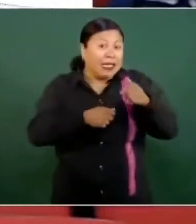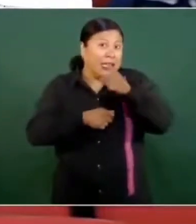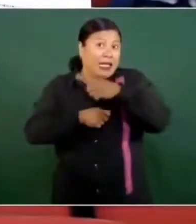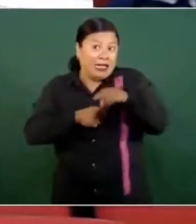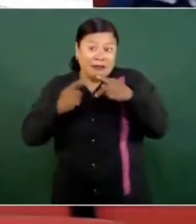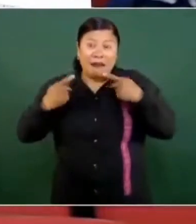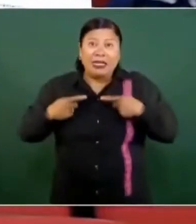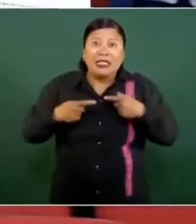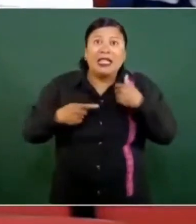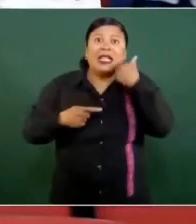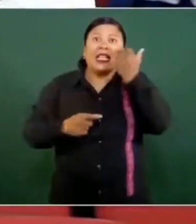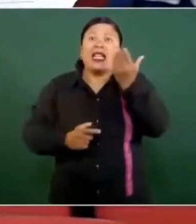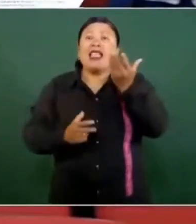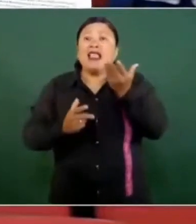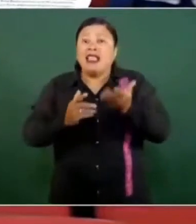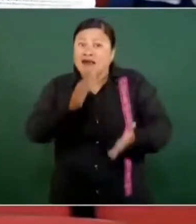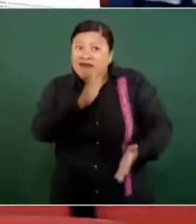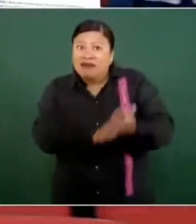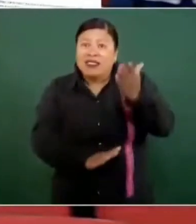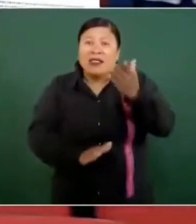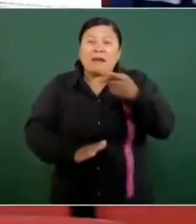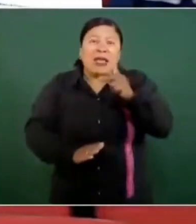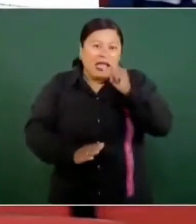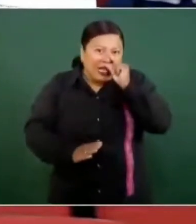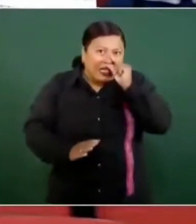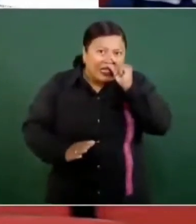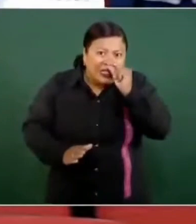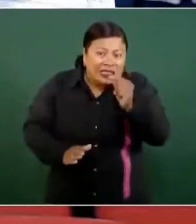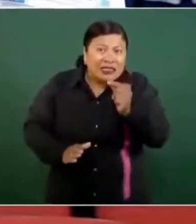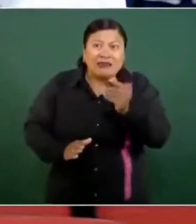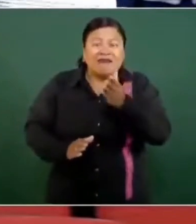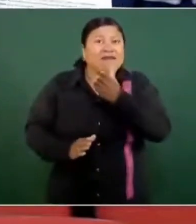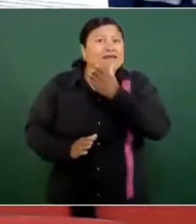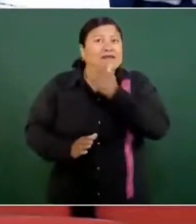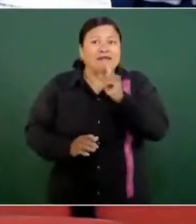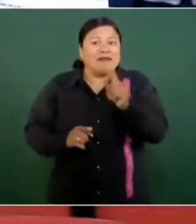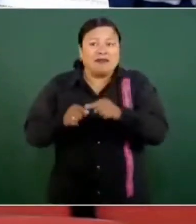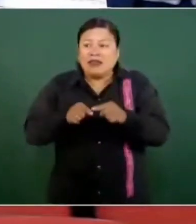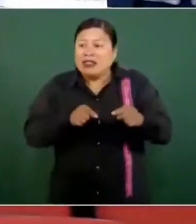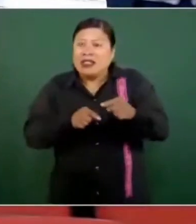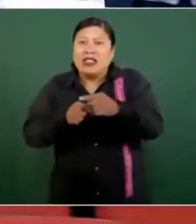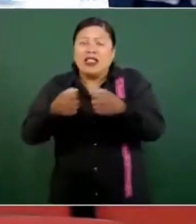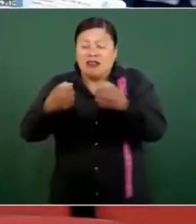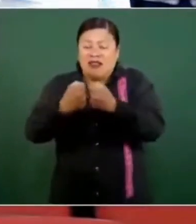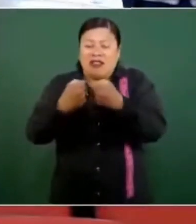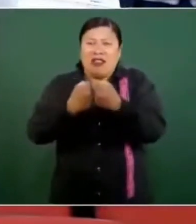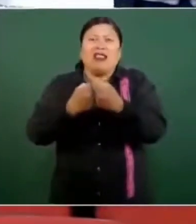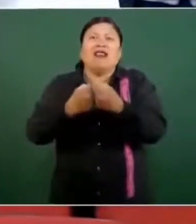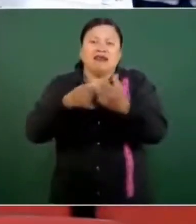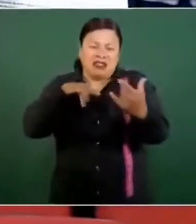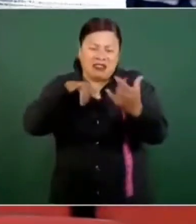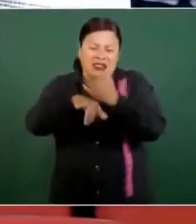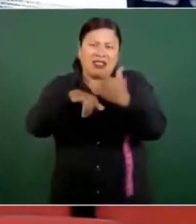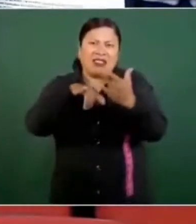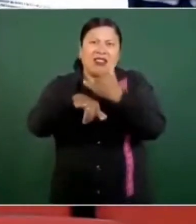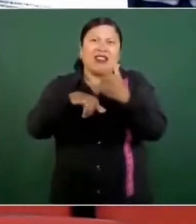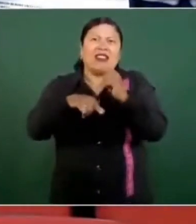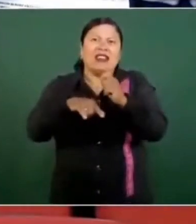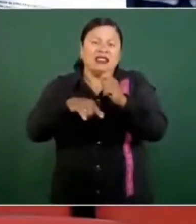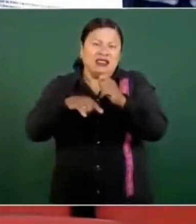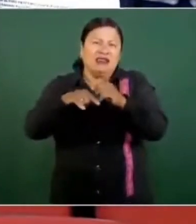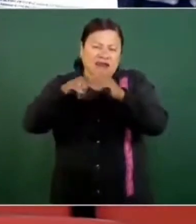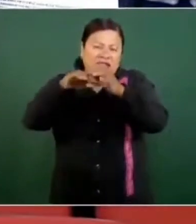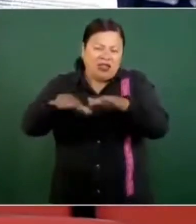intentaron salir del sur de la ciudad y solo llegaron al entronque de la carretera transésmica con la carretera costera.